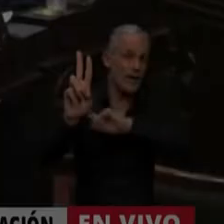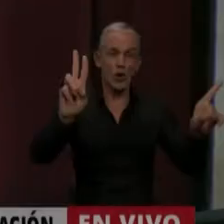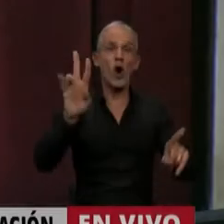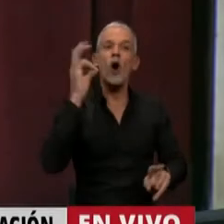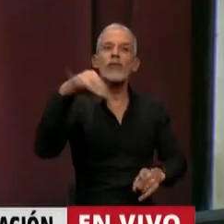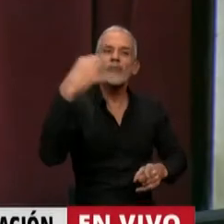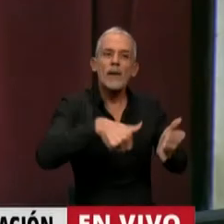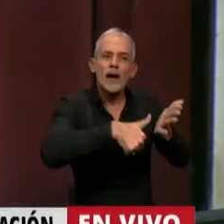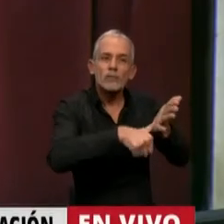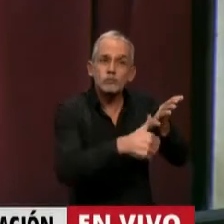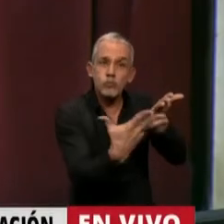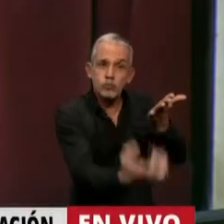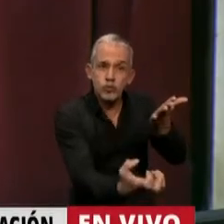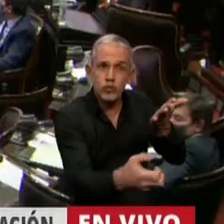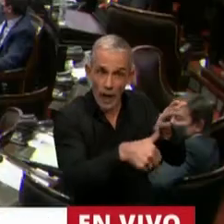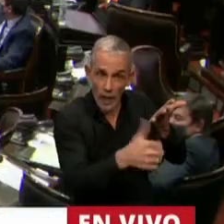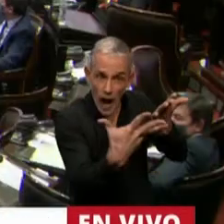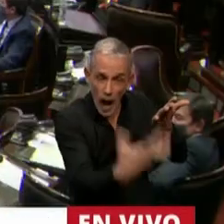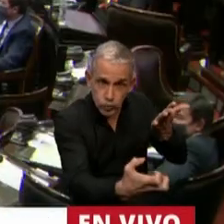Tiene la palabra la diputada Zarruti.